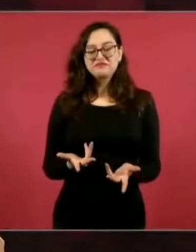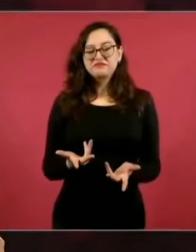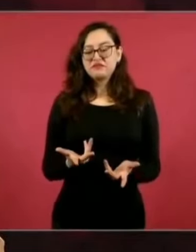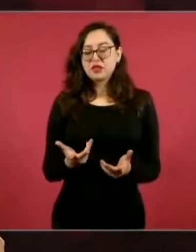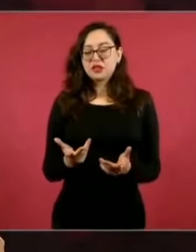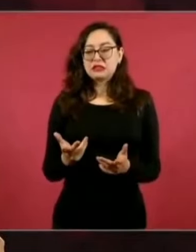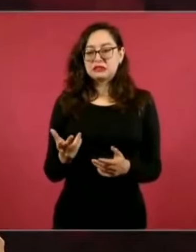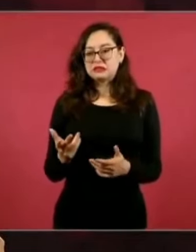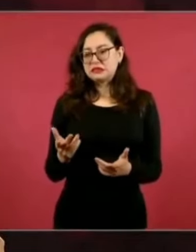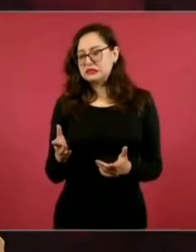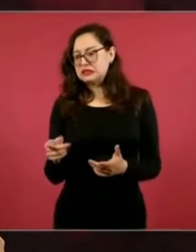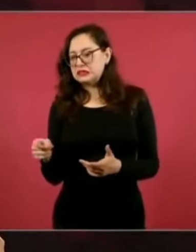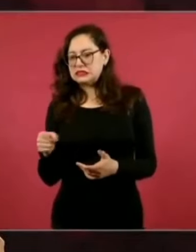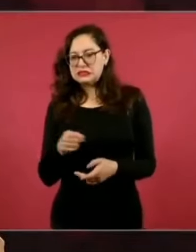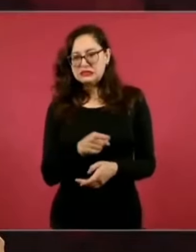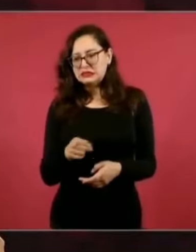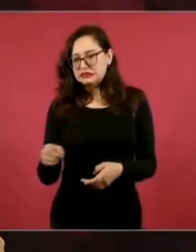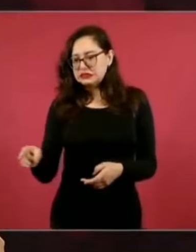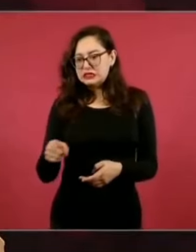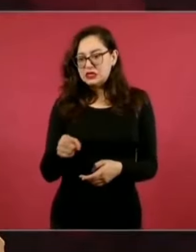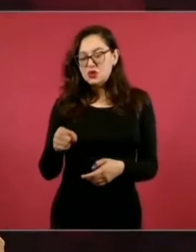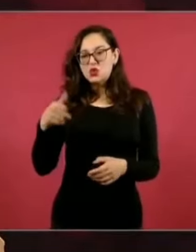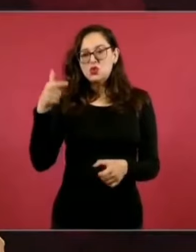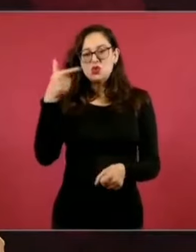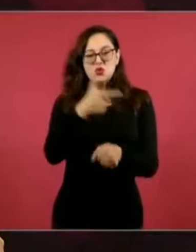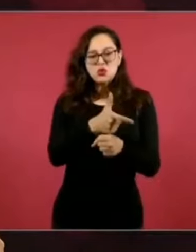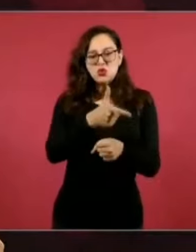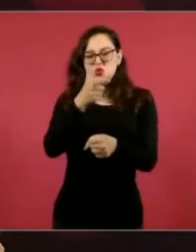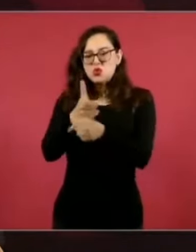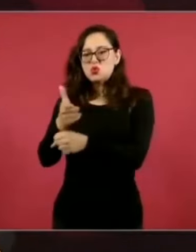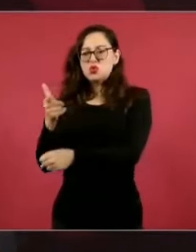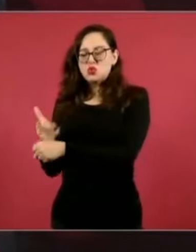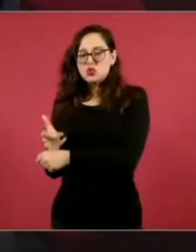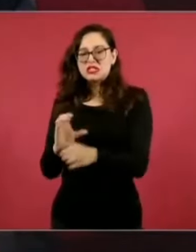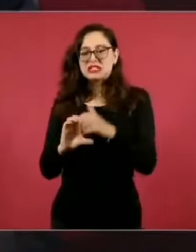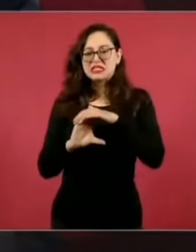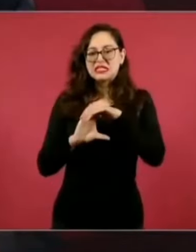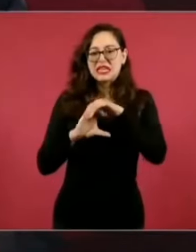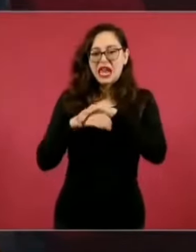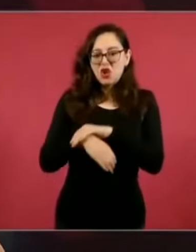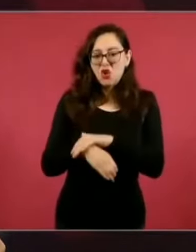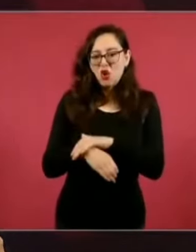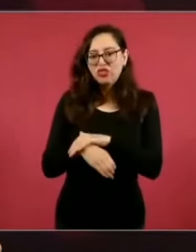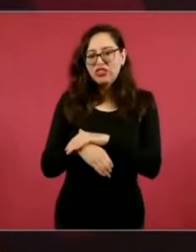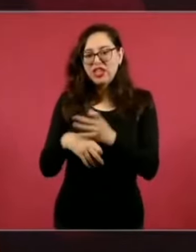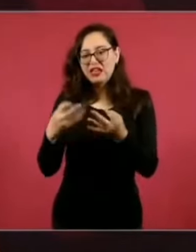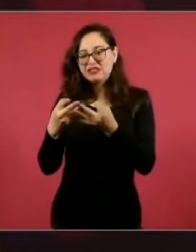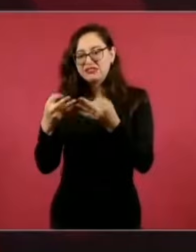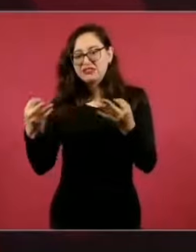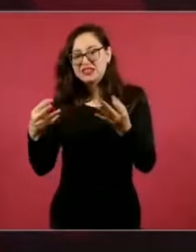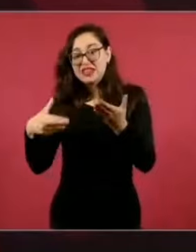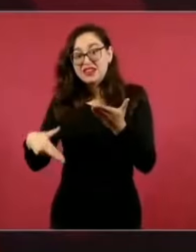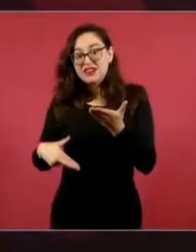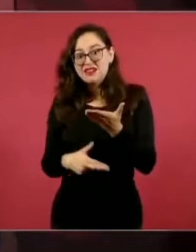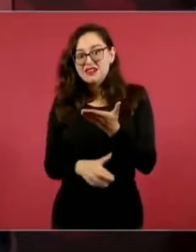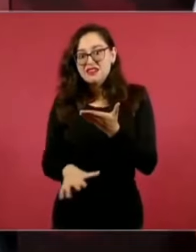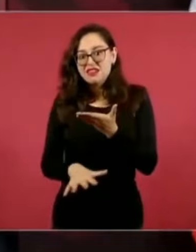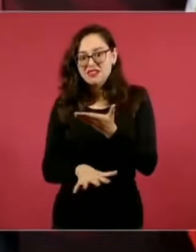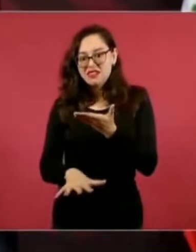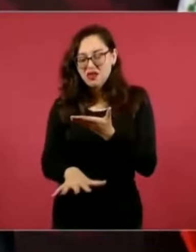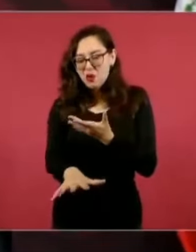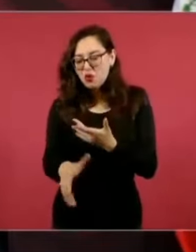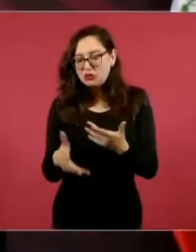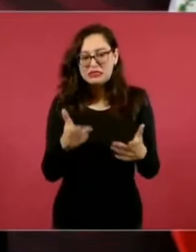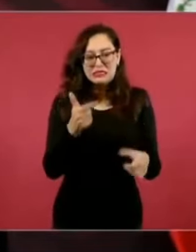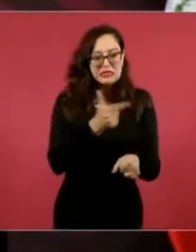cenotes, ríos submarinos, subterráneos